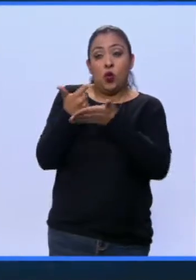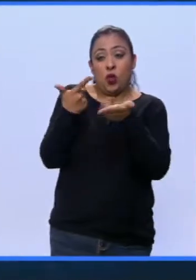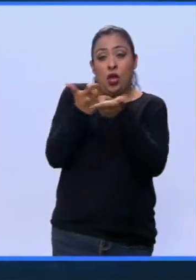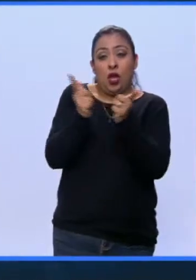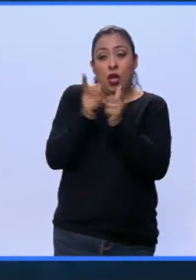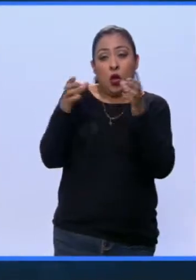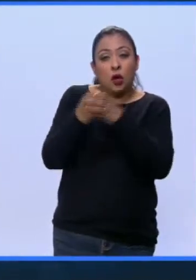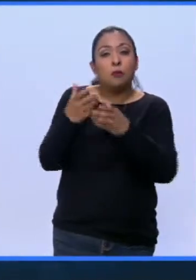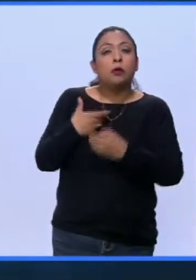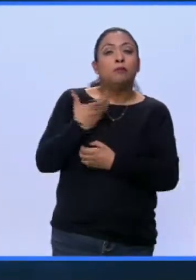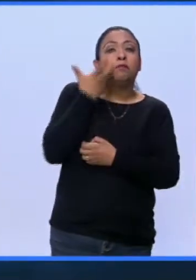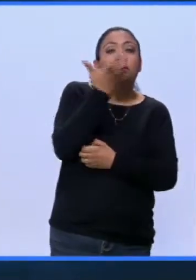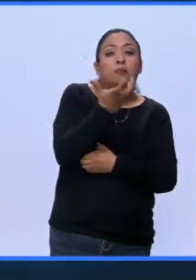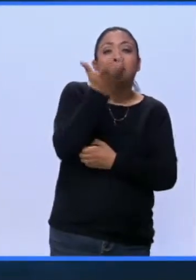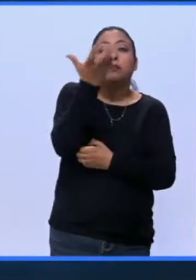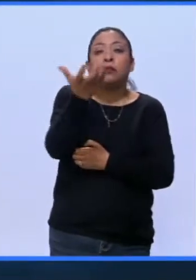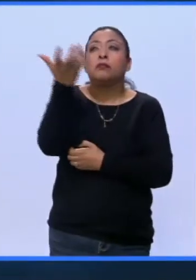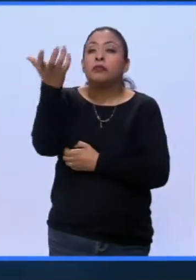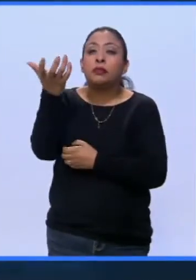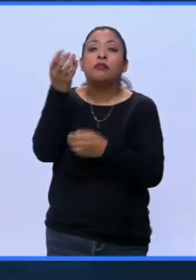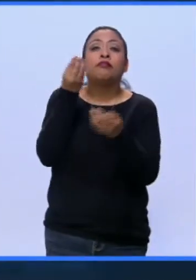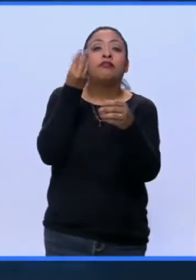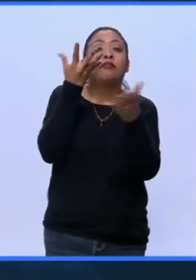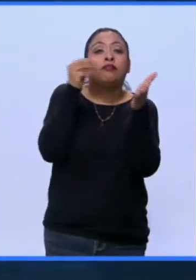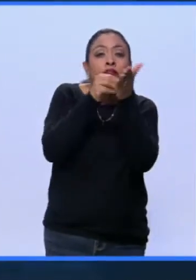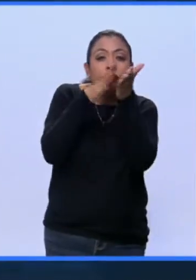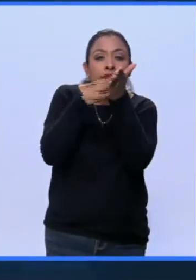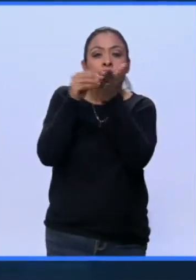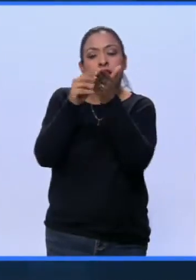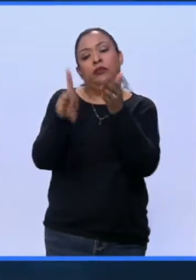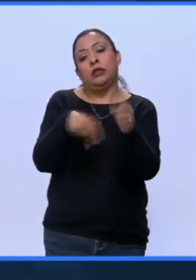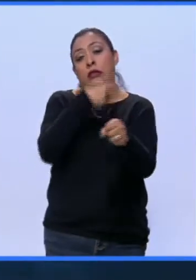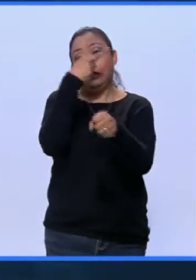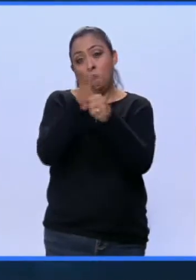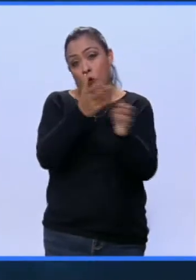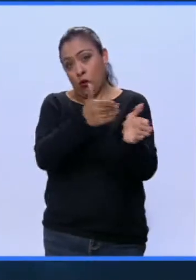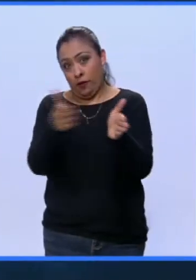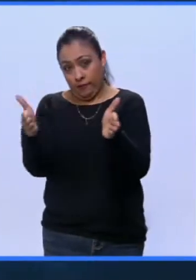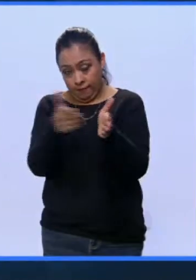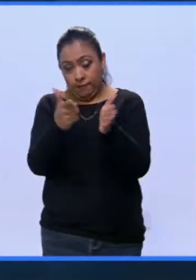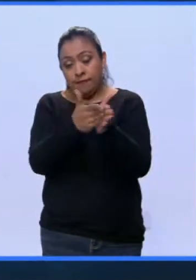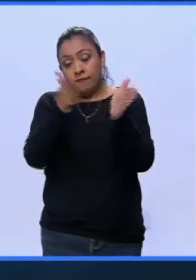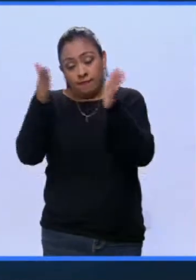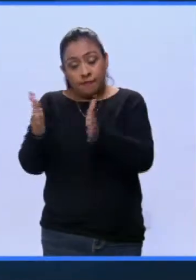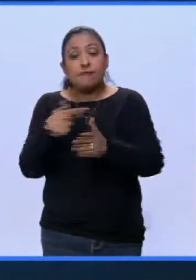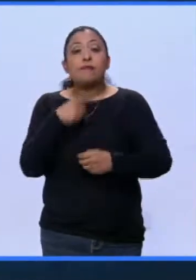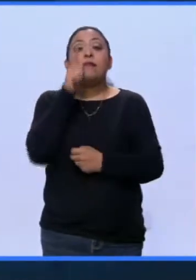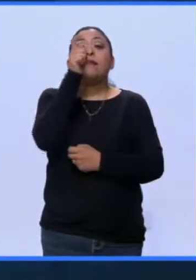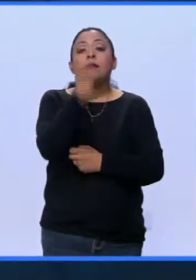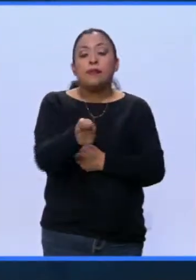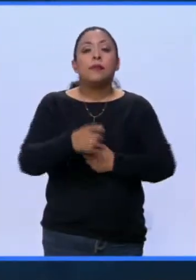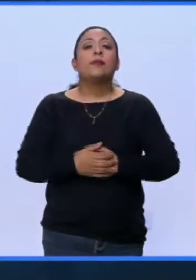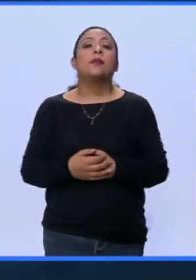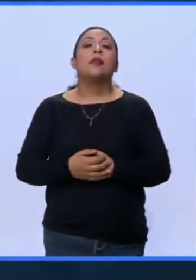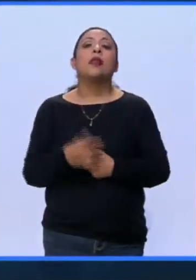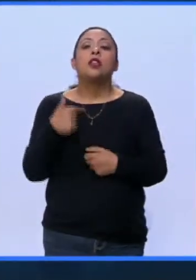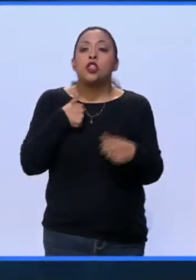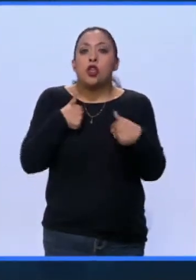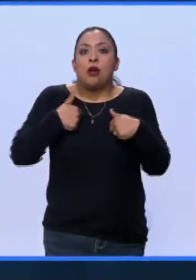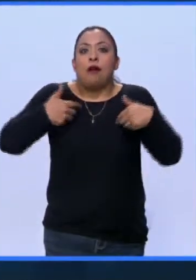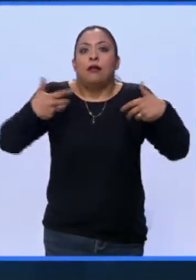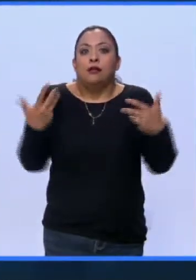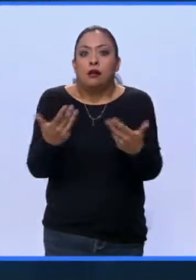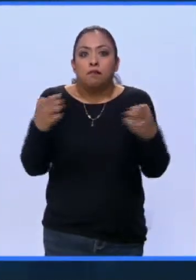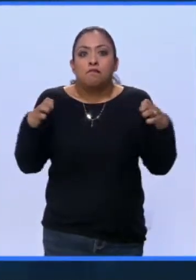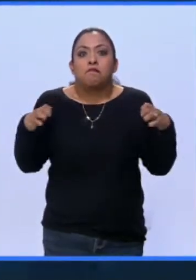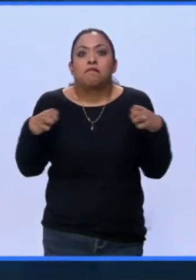recorridos y registrar los daños. Una segunda etapa tiene que ver con las acciones de